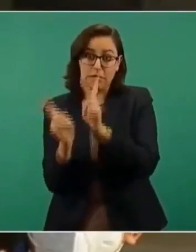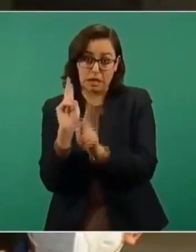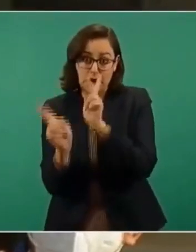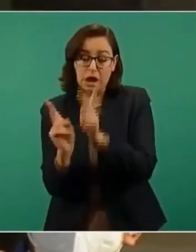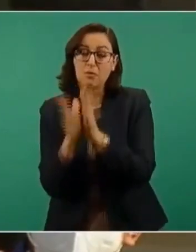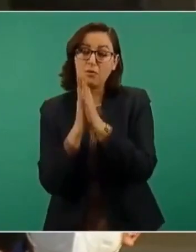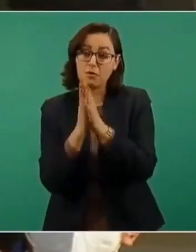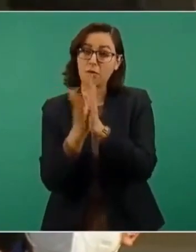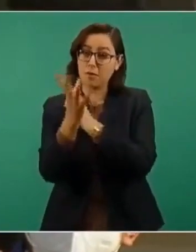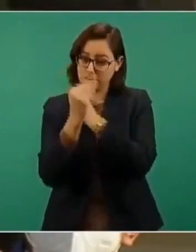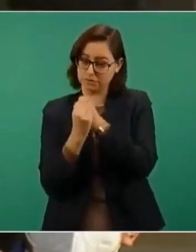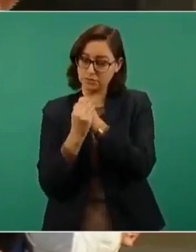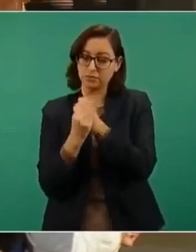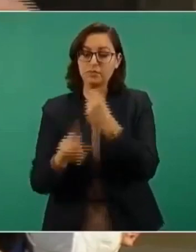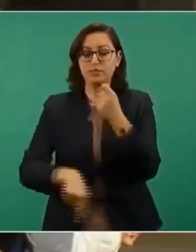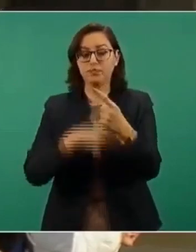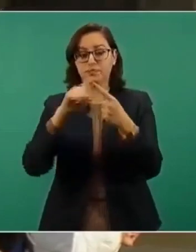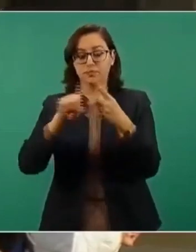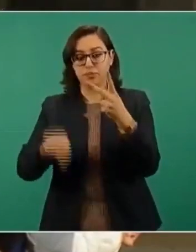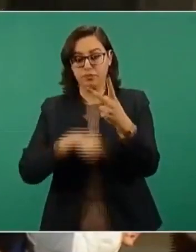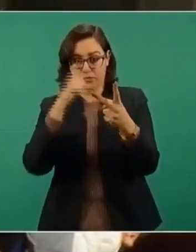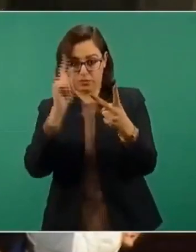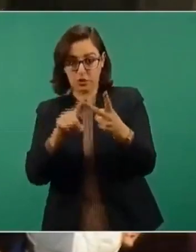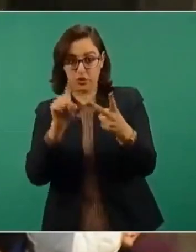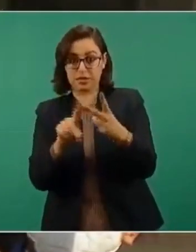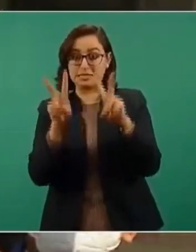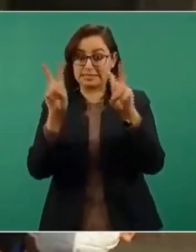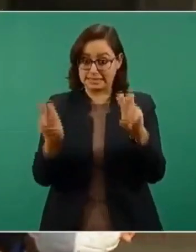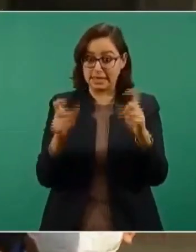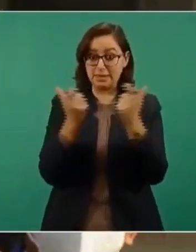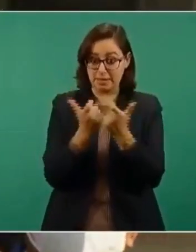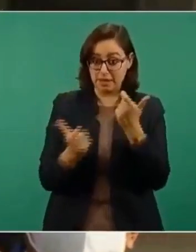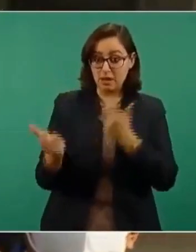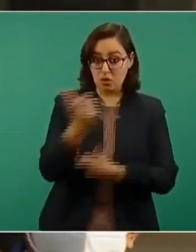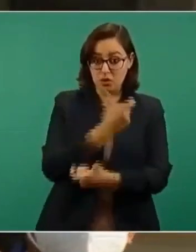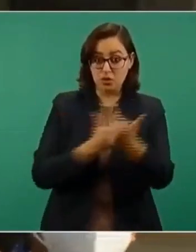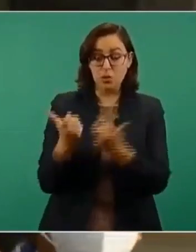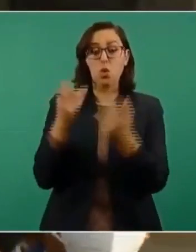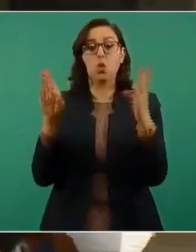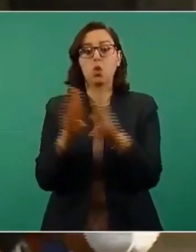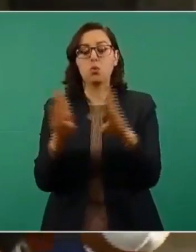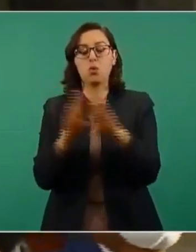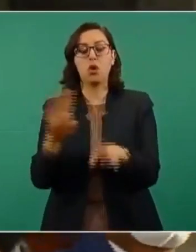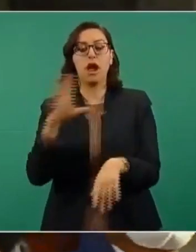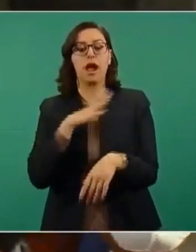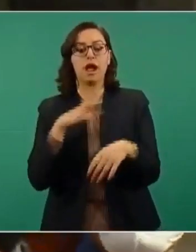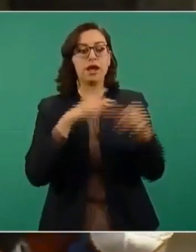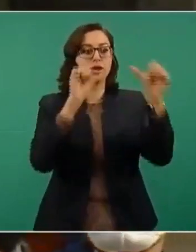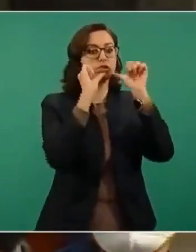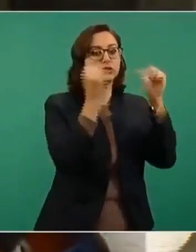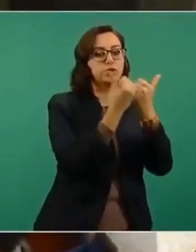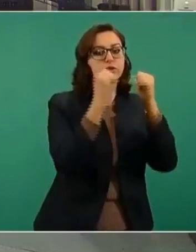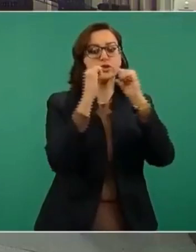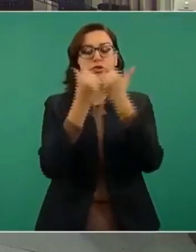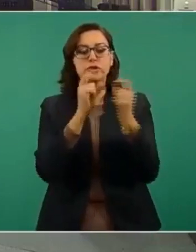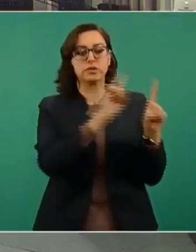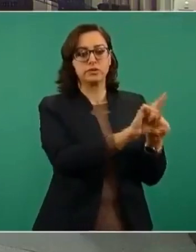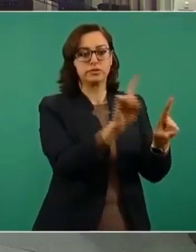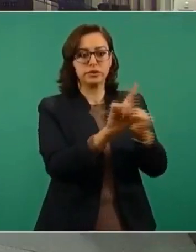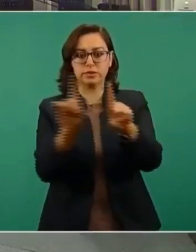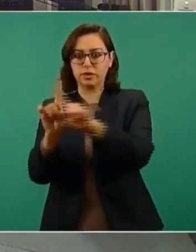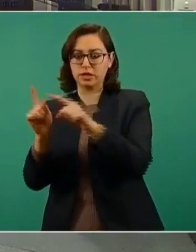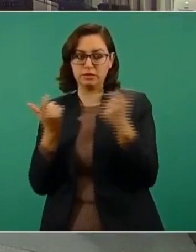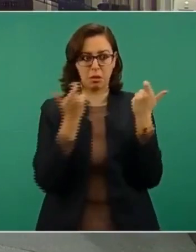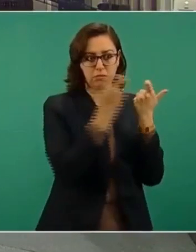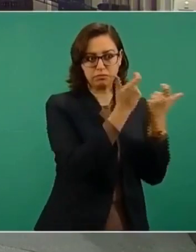En materia de economía, de generar un anillo con cientos de cooperativas en torno a los proyectos de infraestructura de la Cuarta